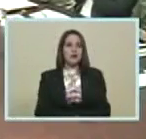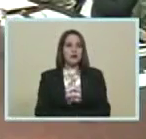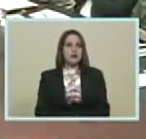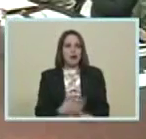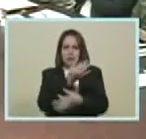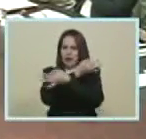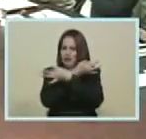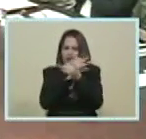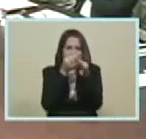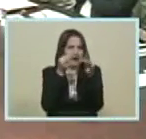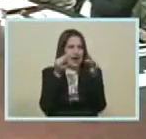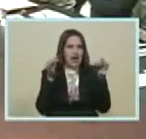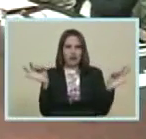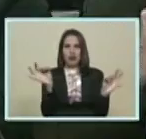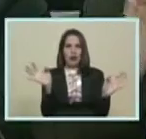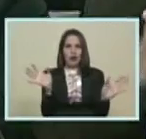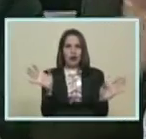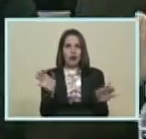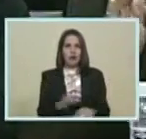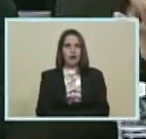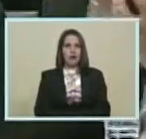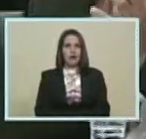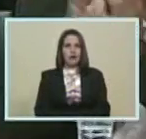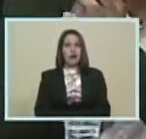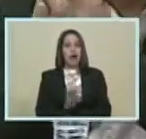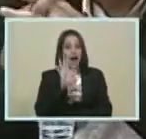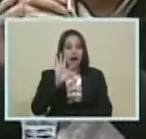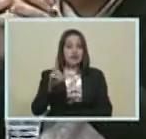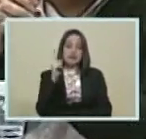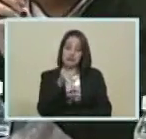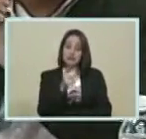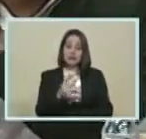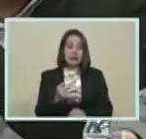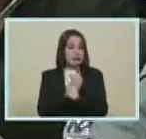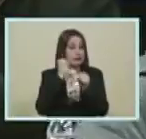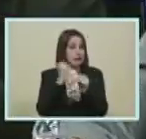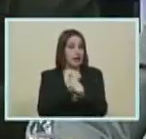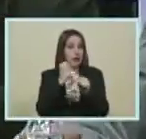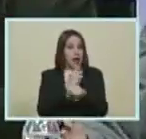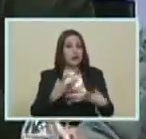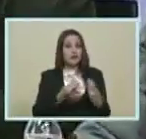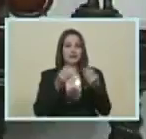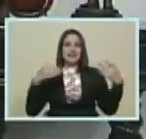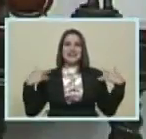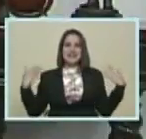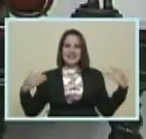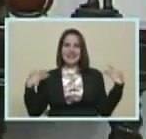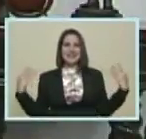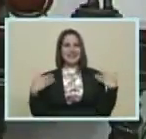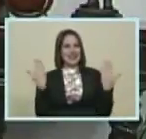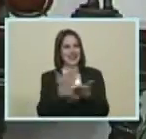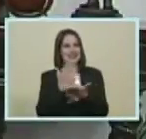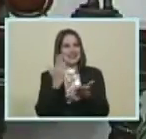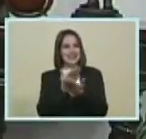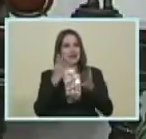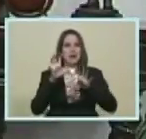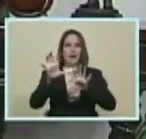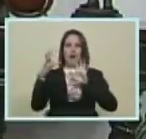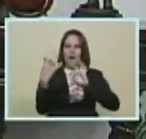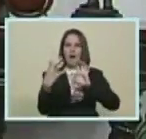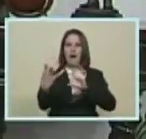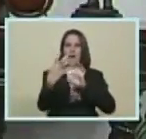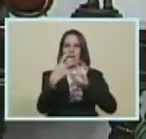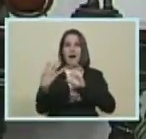Excelente Muy bien Así es Nosotros vamos Siempre con Con alegría Con buen humor Y con mucha